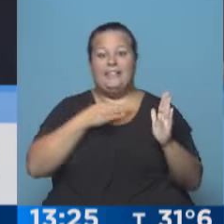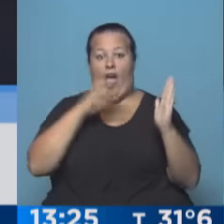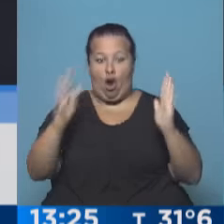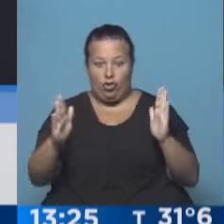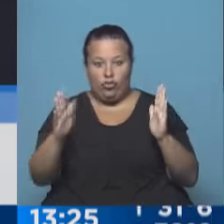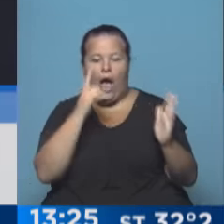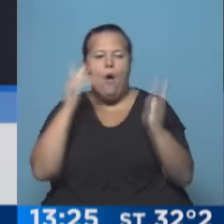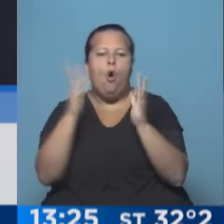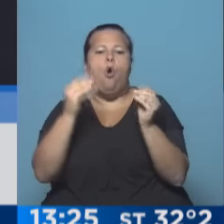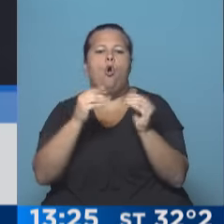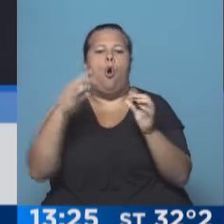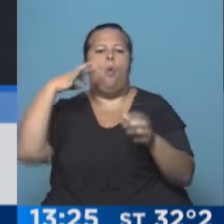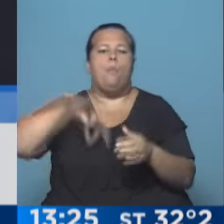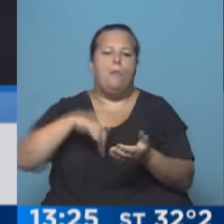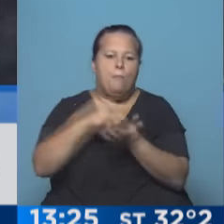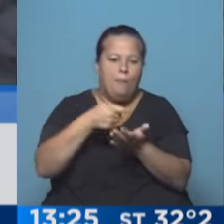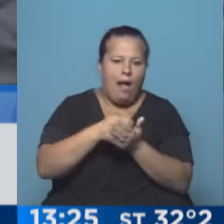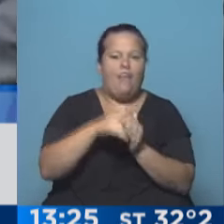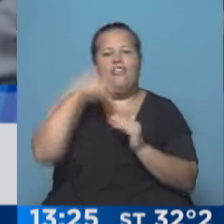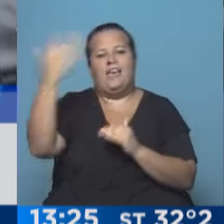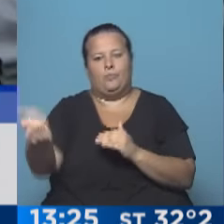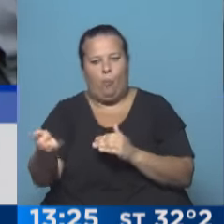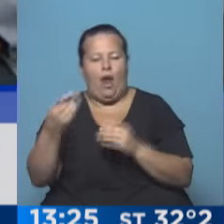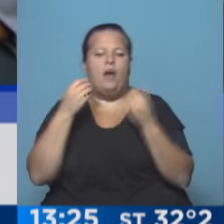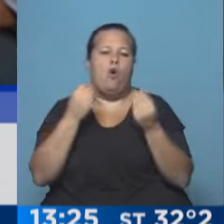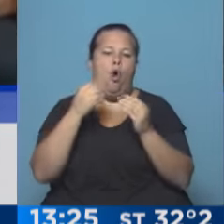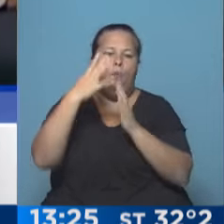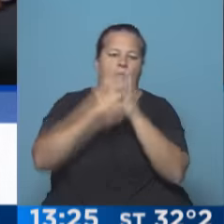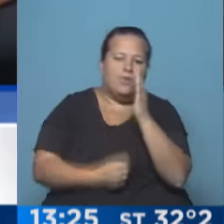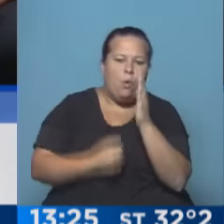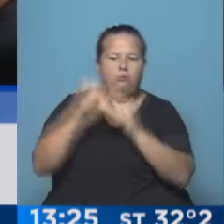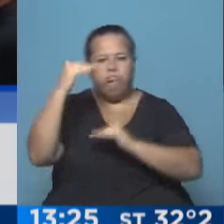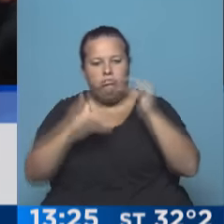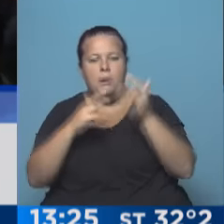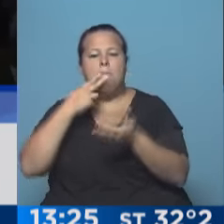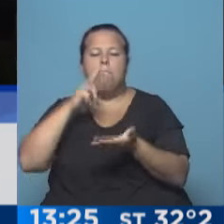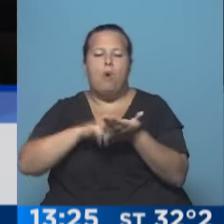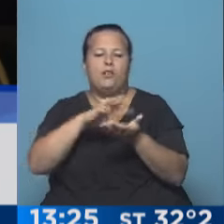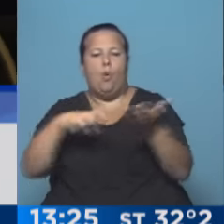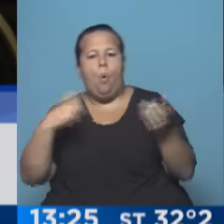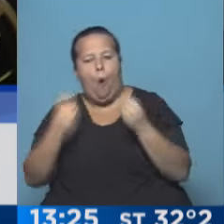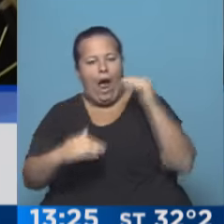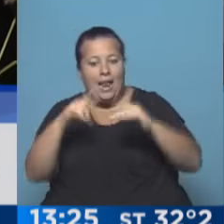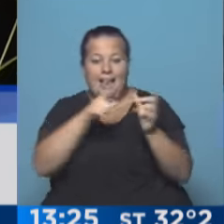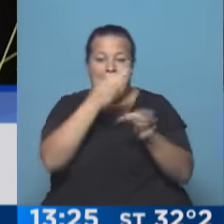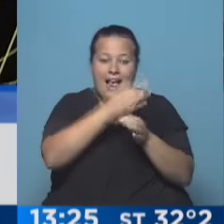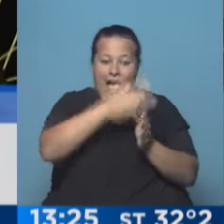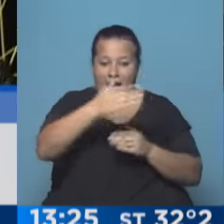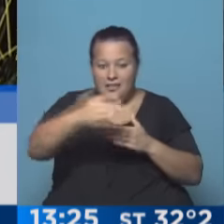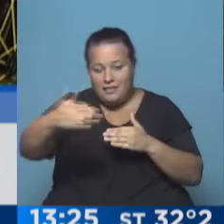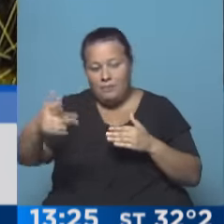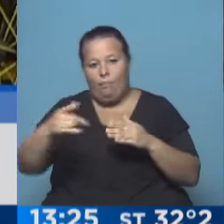año para ver cómo eran las asignaciones posteriores que vas a tener, las deducciones, el mínimo no imponible, y cada una de esas categorías